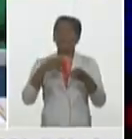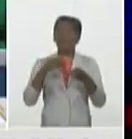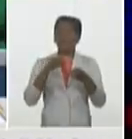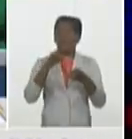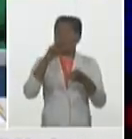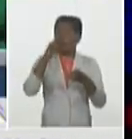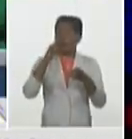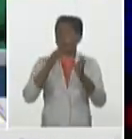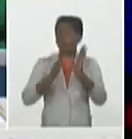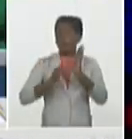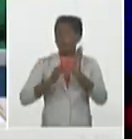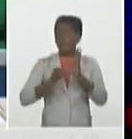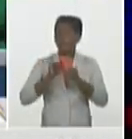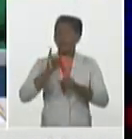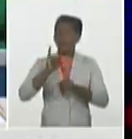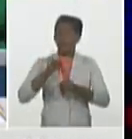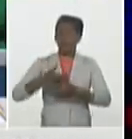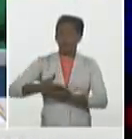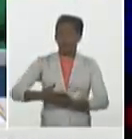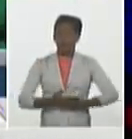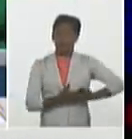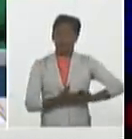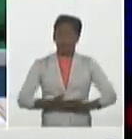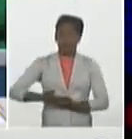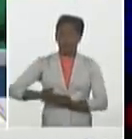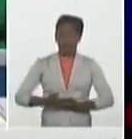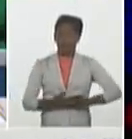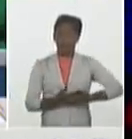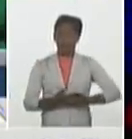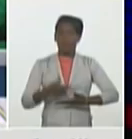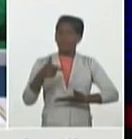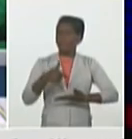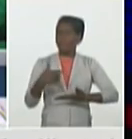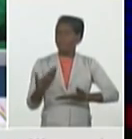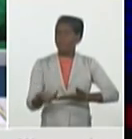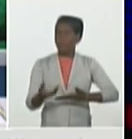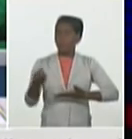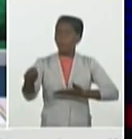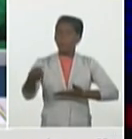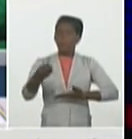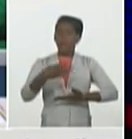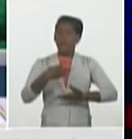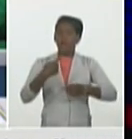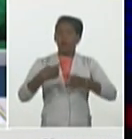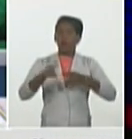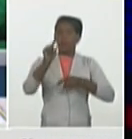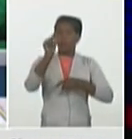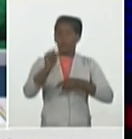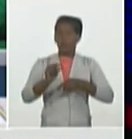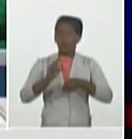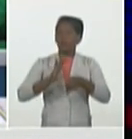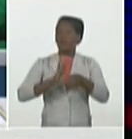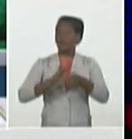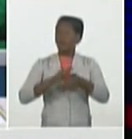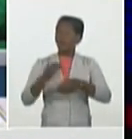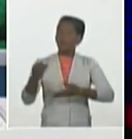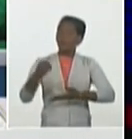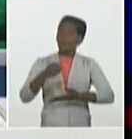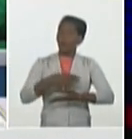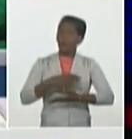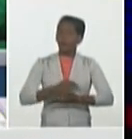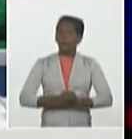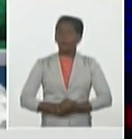Todos contactos de casos confirmados promediando 8,7 contactos